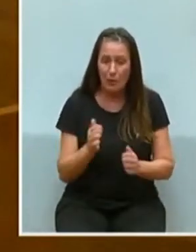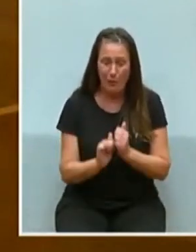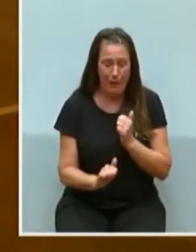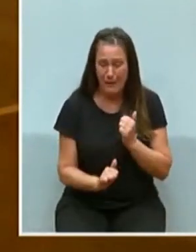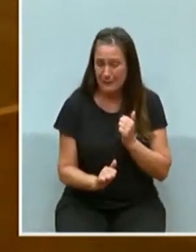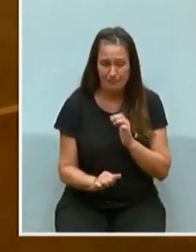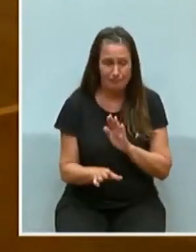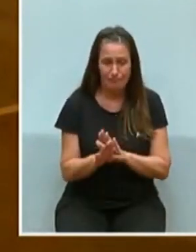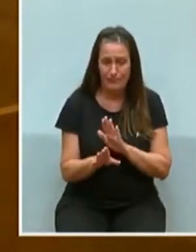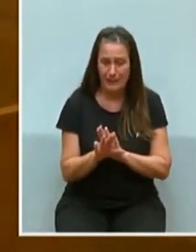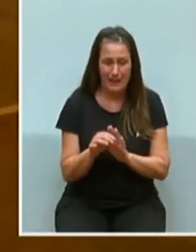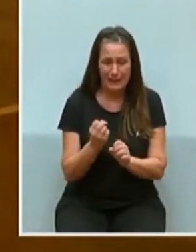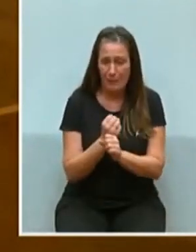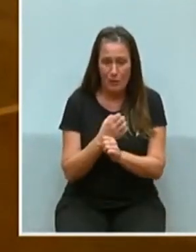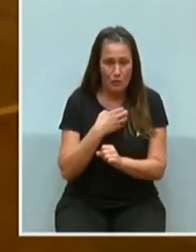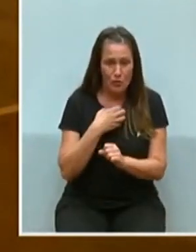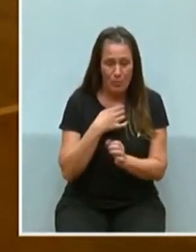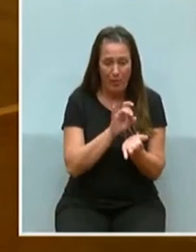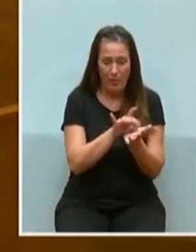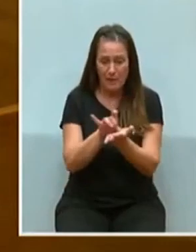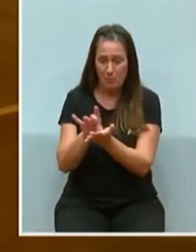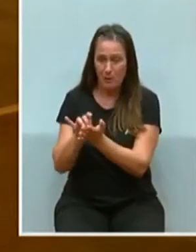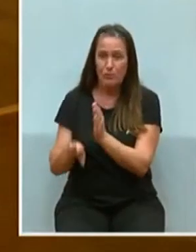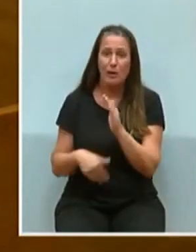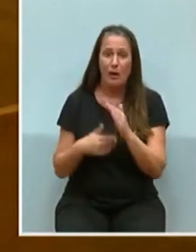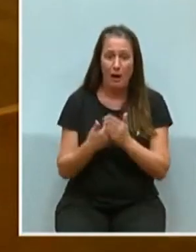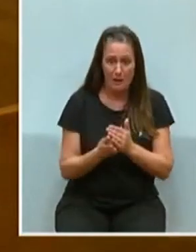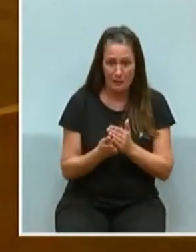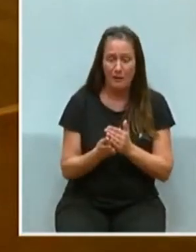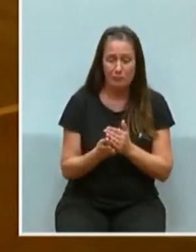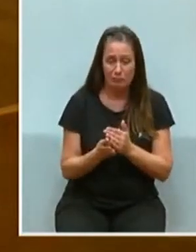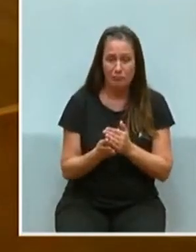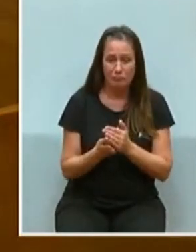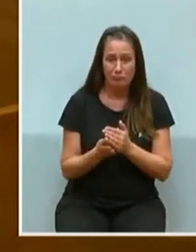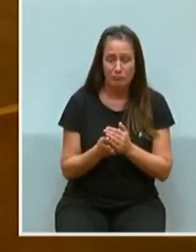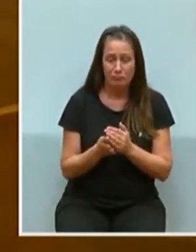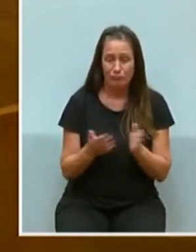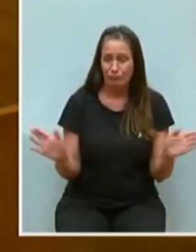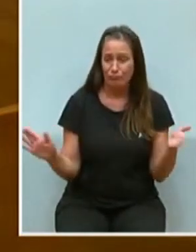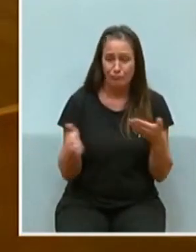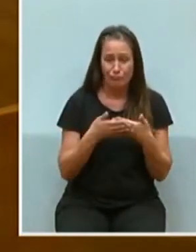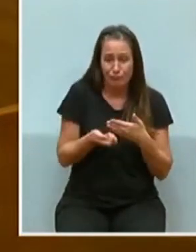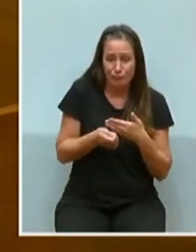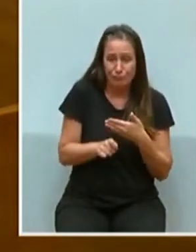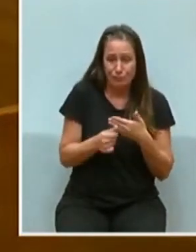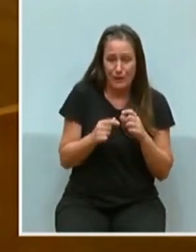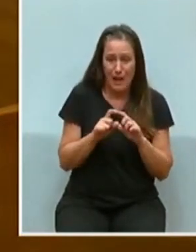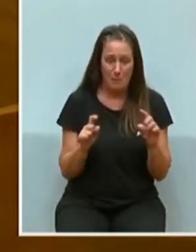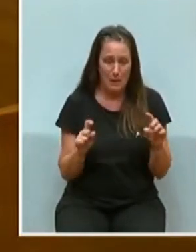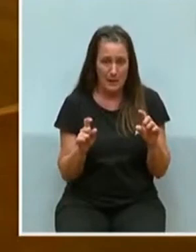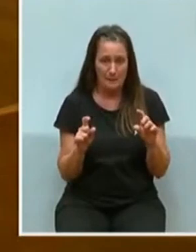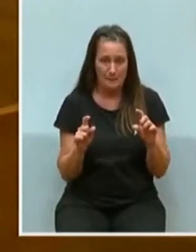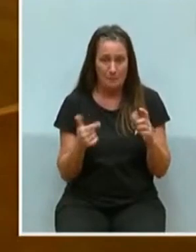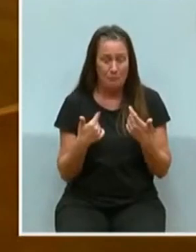a la plantilla y se produzcan despidos, o incluso, en el peor de los casos, el cierre de la factoría, como estamos viendo en el